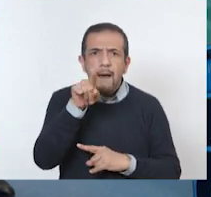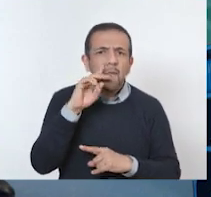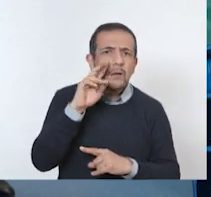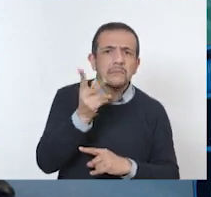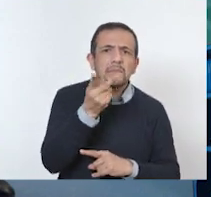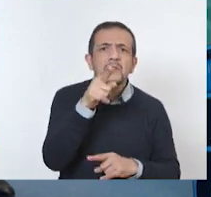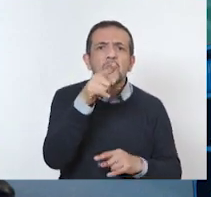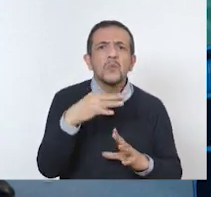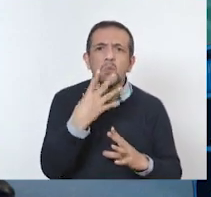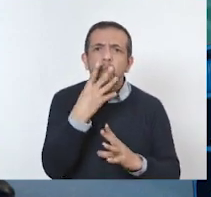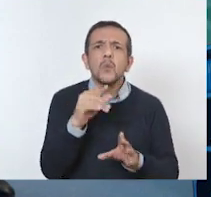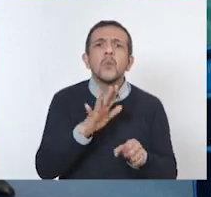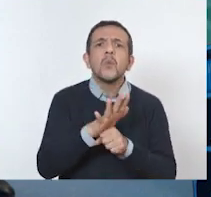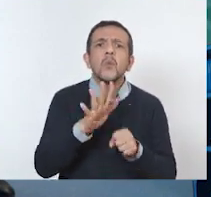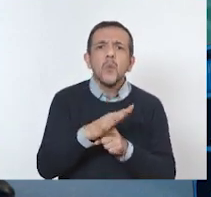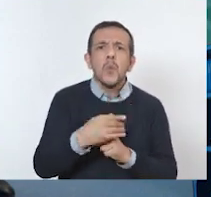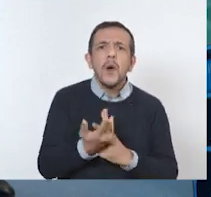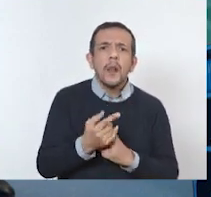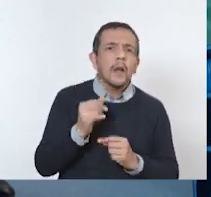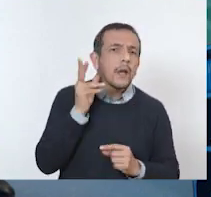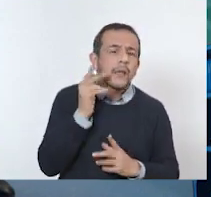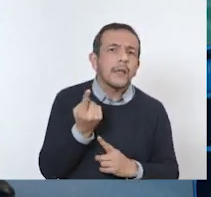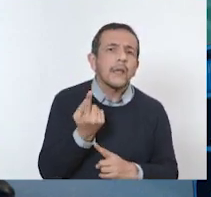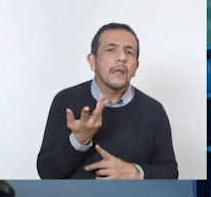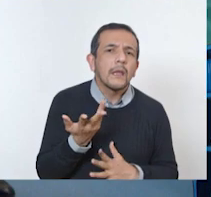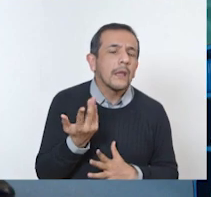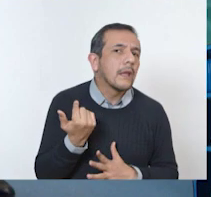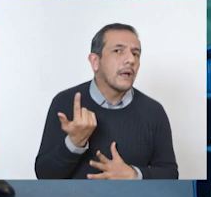vamos a preguntarle a Jorge. ¿Qué piensas, Jorge? ¿Qué dices, Jorge?